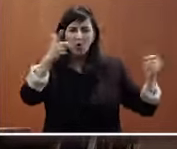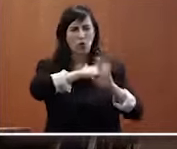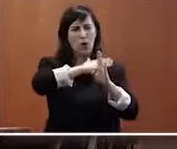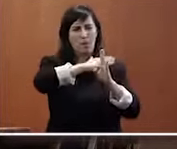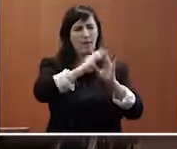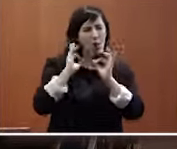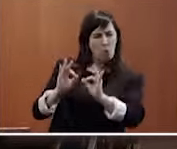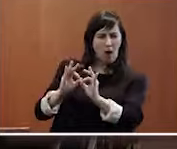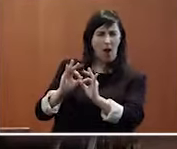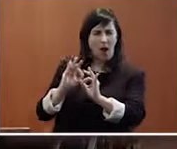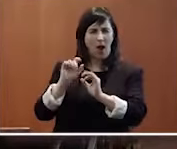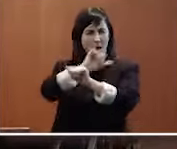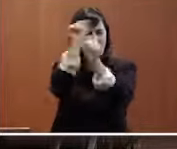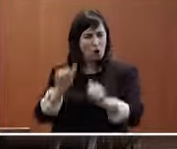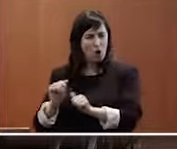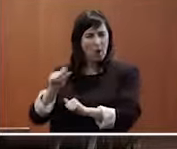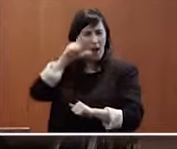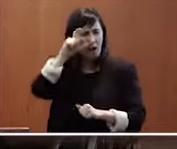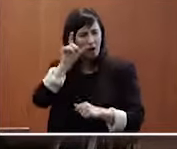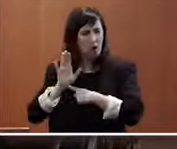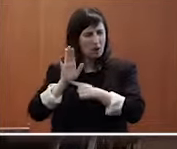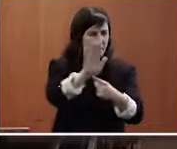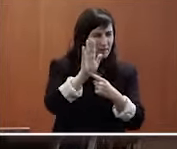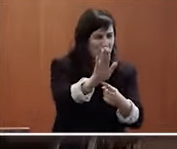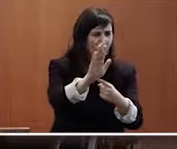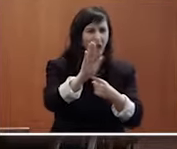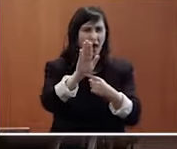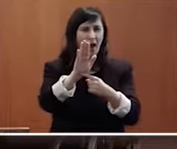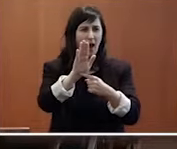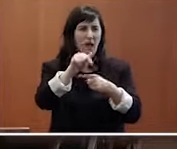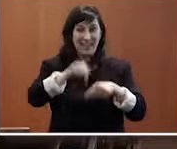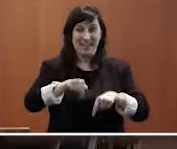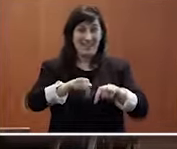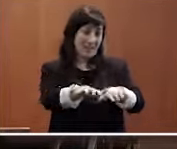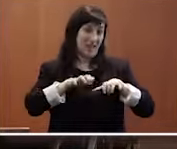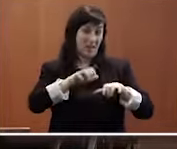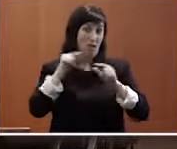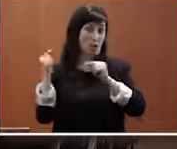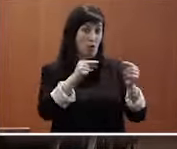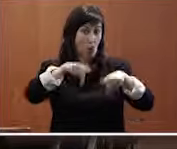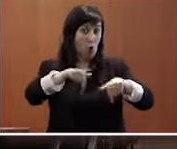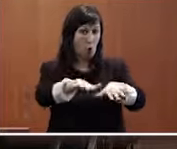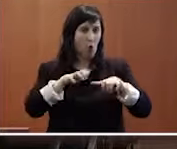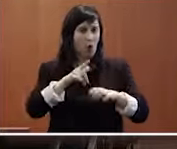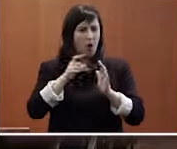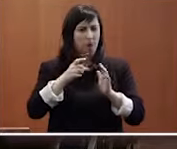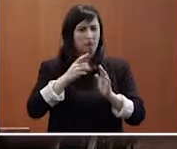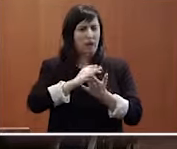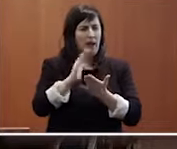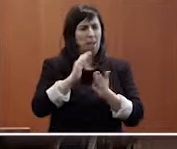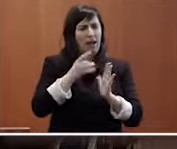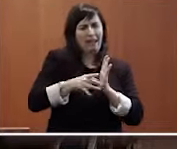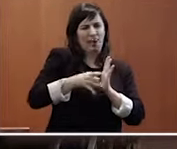e con a representatividade de Alberto que poden estar neste foro con a categoría e con o carisma